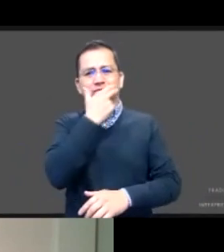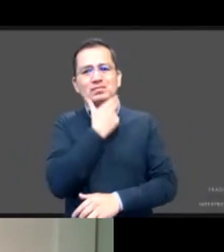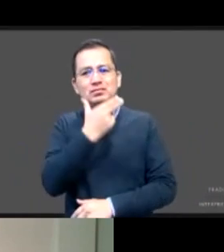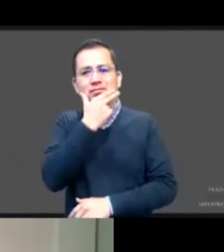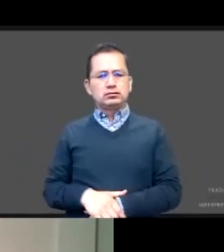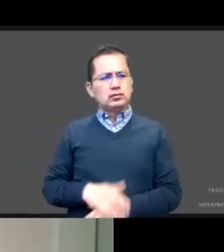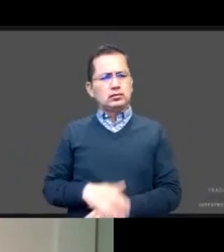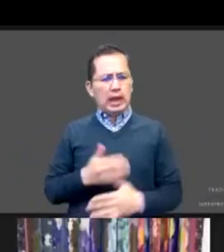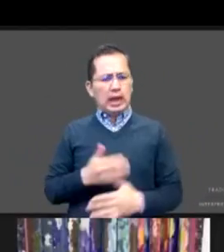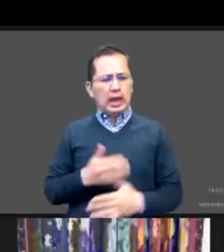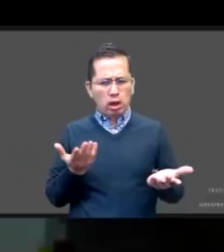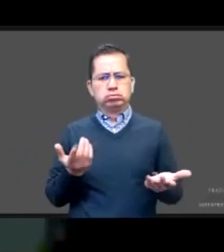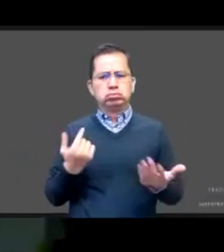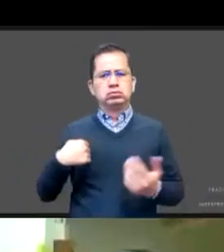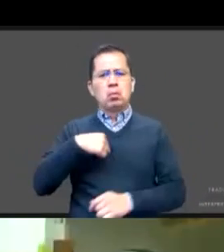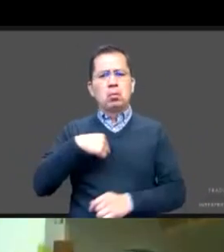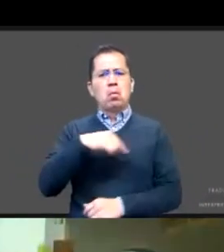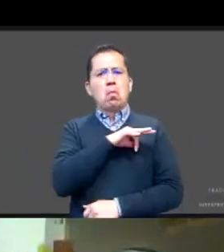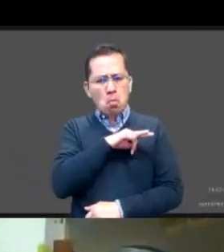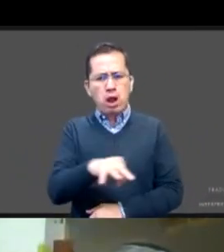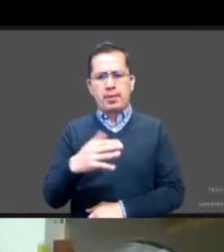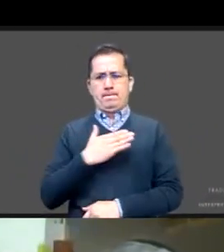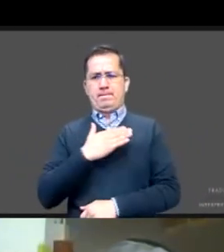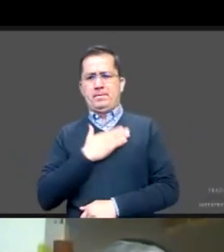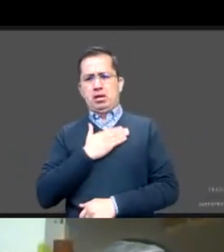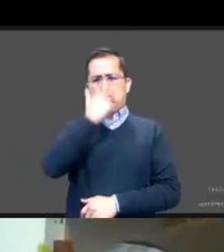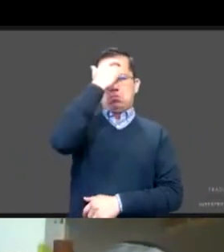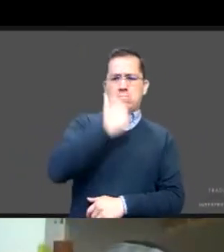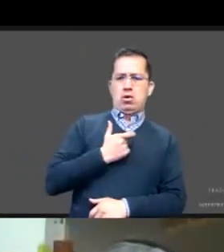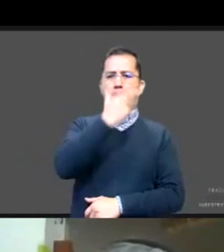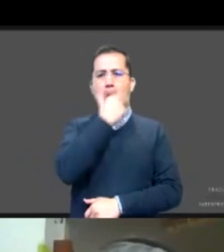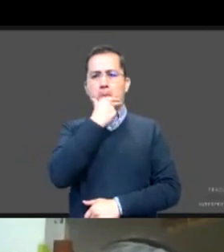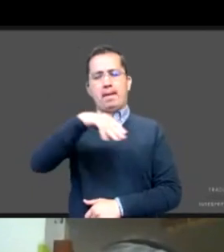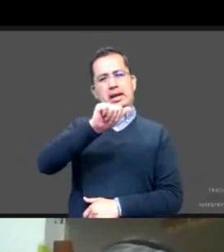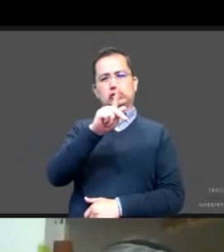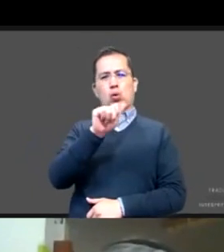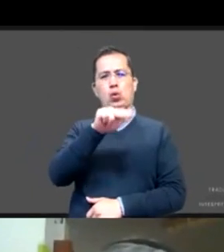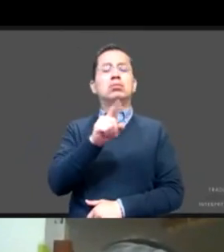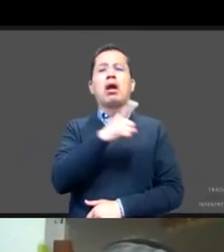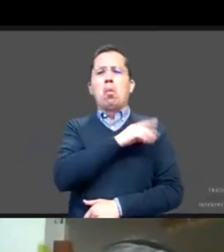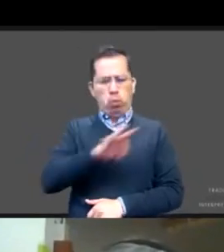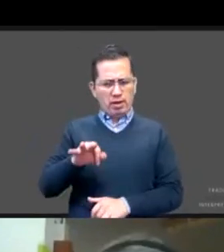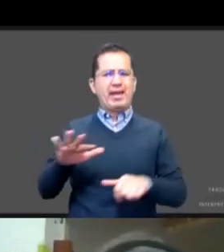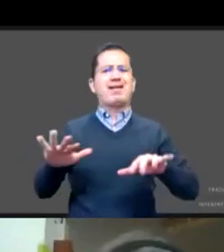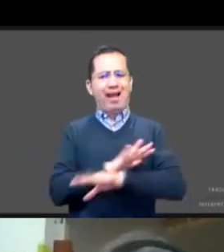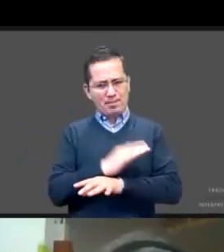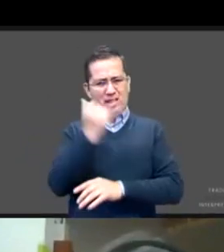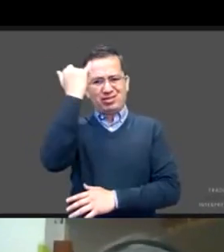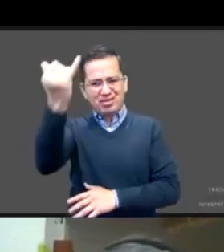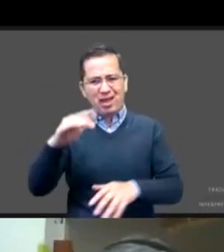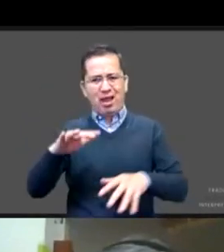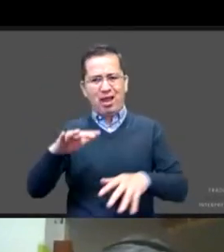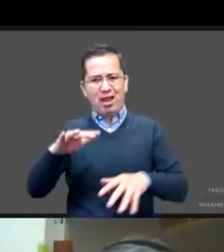nuevas, de transformadas masculinidades que algunos promovemos, de buscar que en el comportamiento cotidiano los